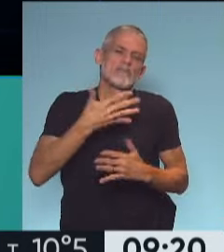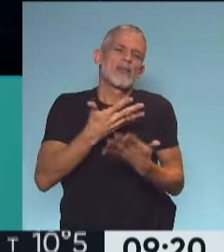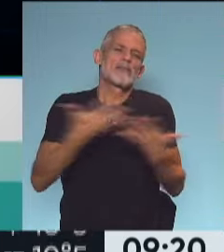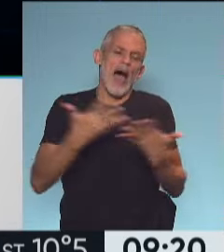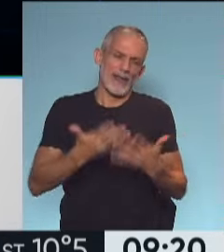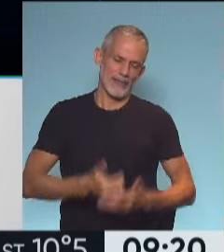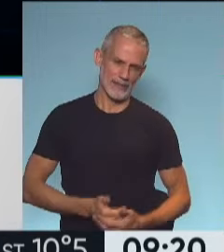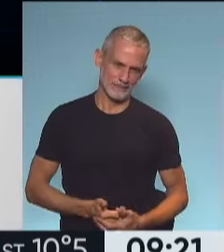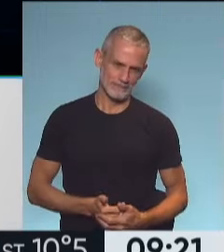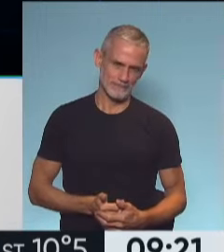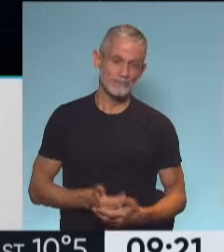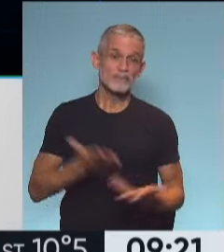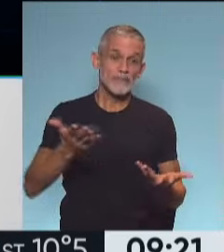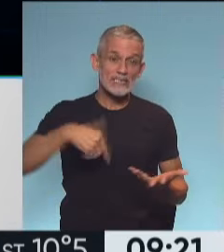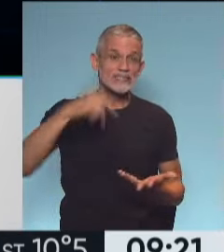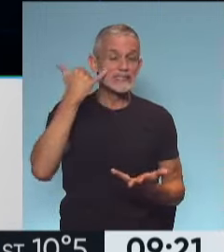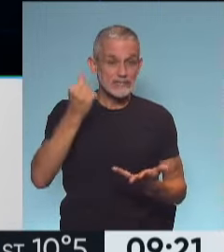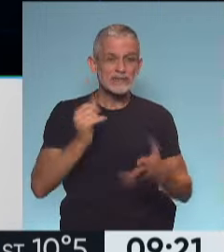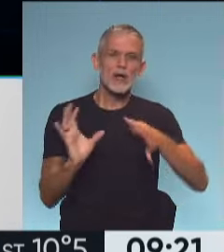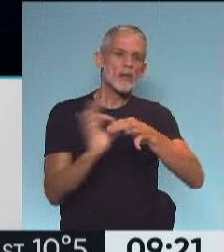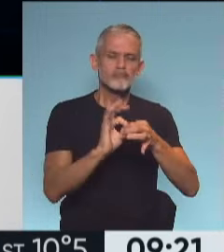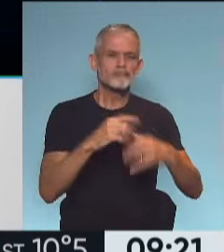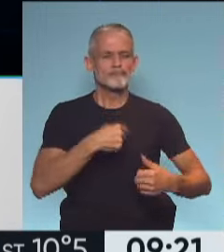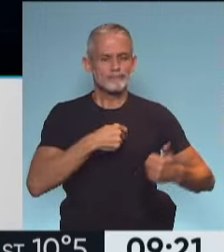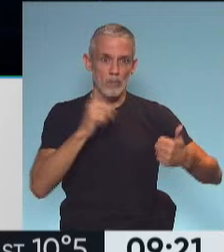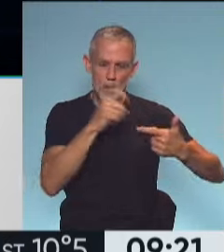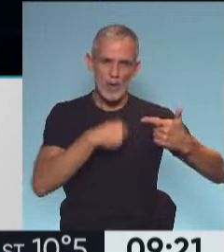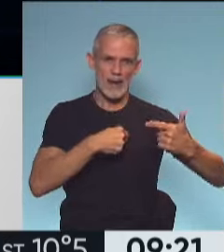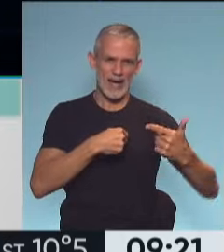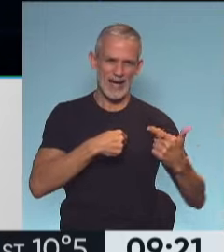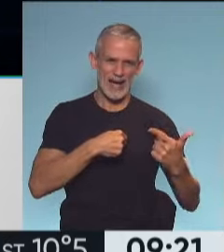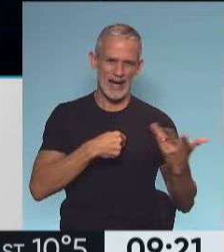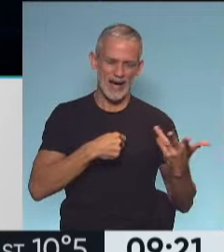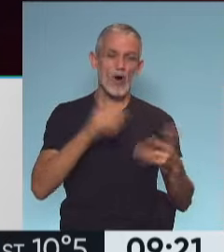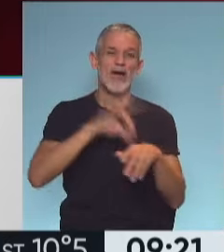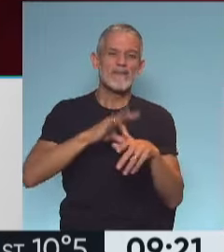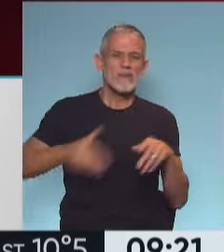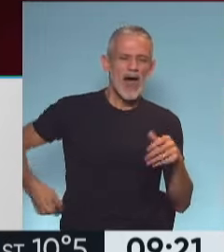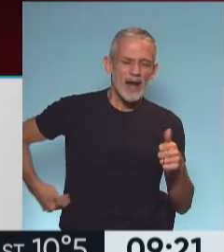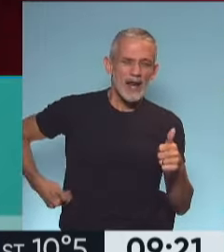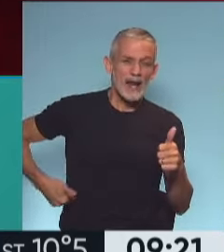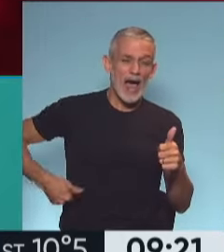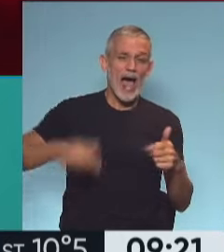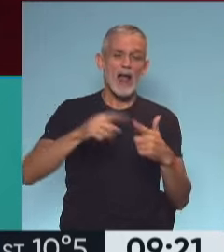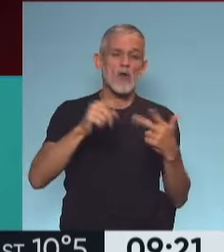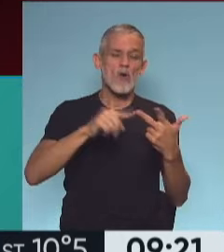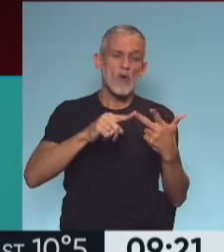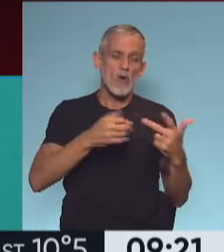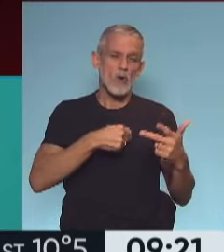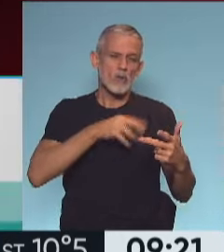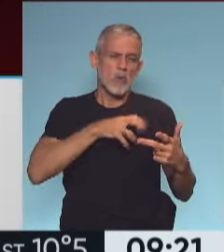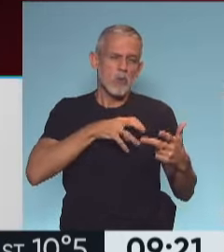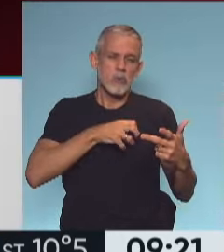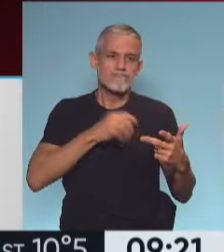a veces es tarde. O sea, está muy asociada a la insuficiencia cardíaca, a la enfermedad renal crónica, a la insuficiencia cardíaca,